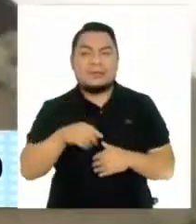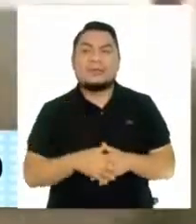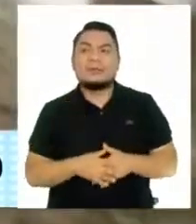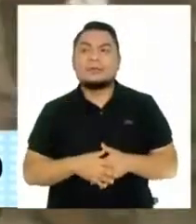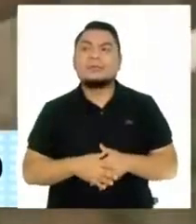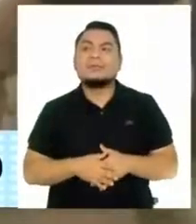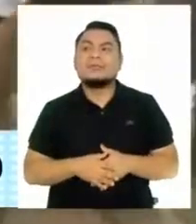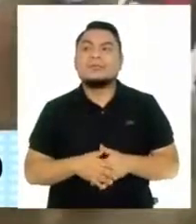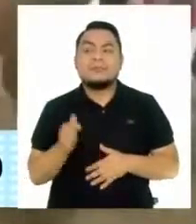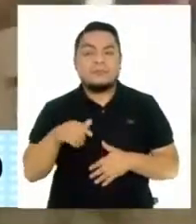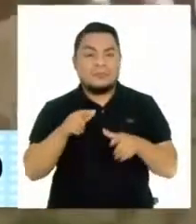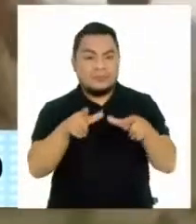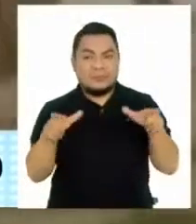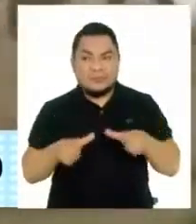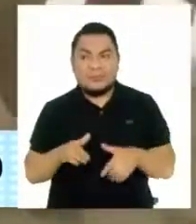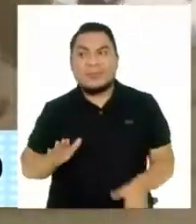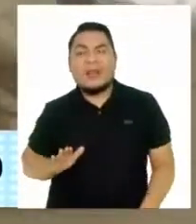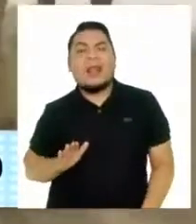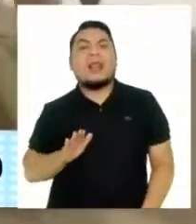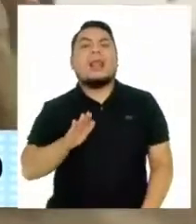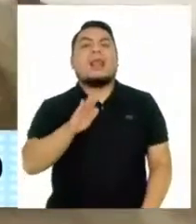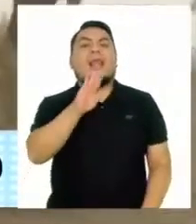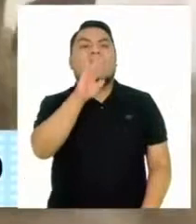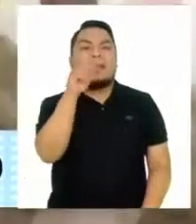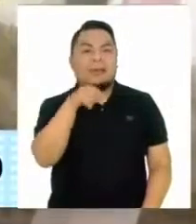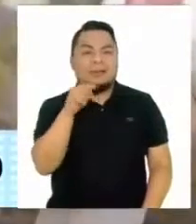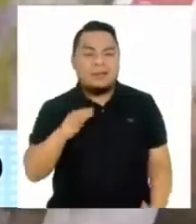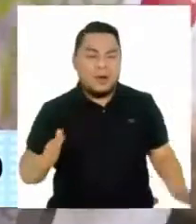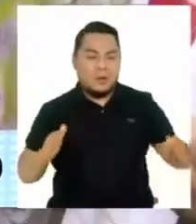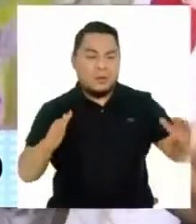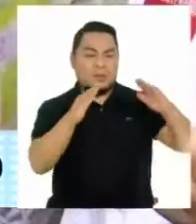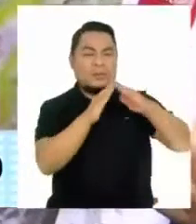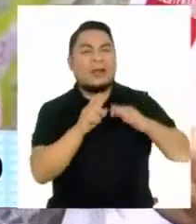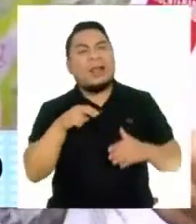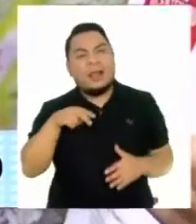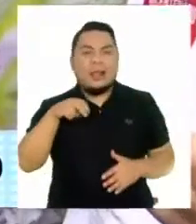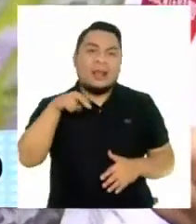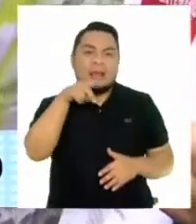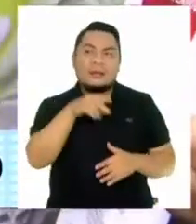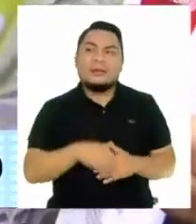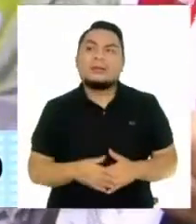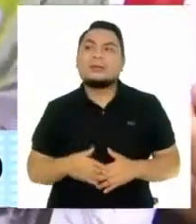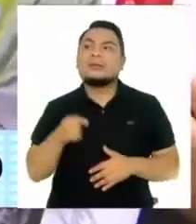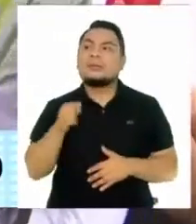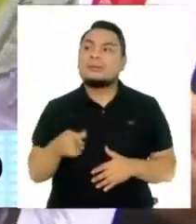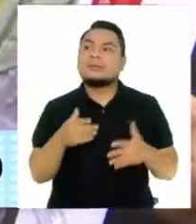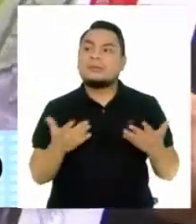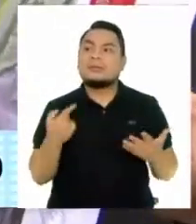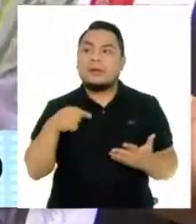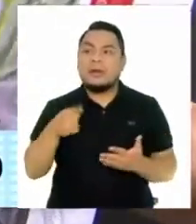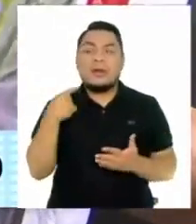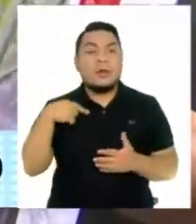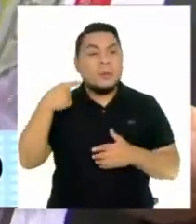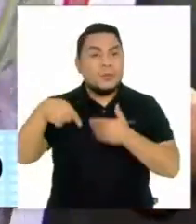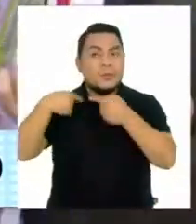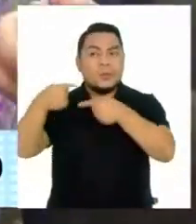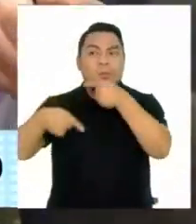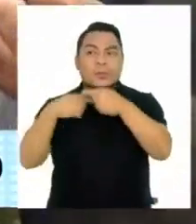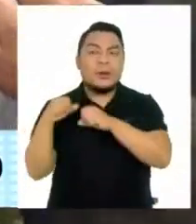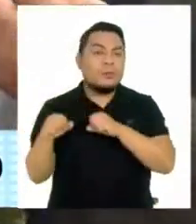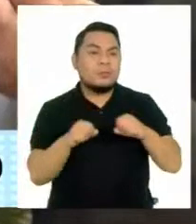bastante empinado aquí en esta loma. O sea, acá no tenemos ningún tipo de catástrofe durante todos estos años.